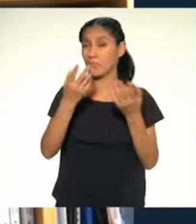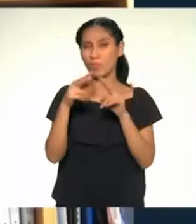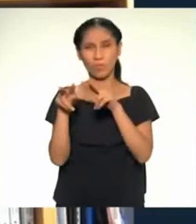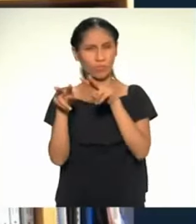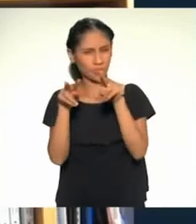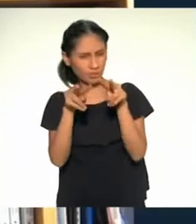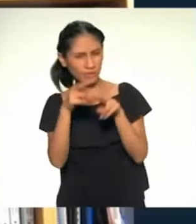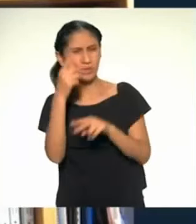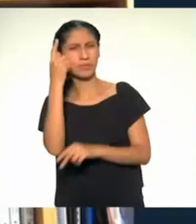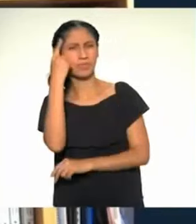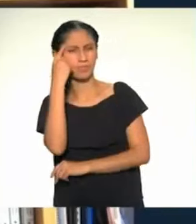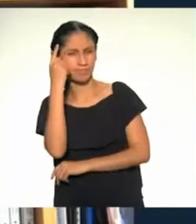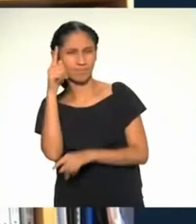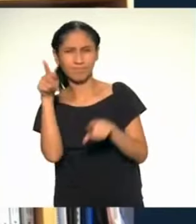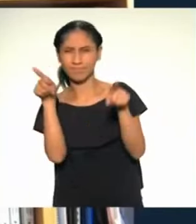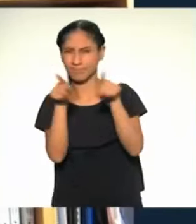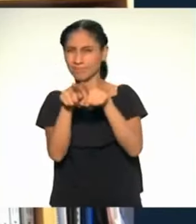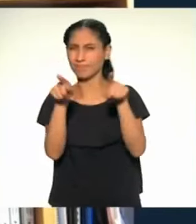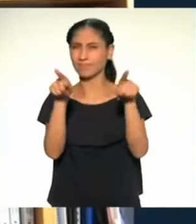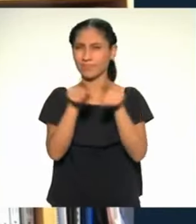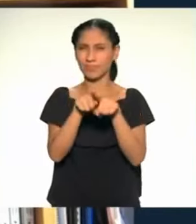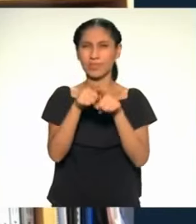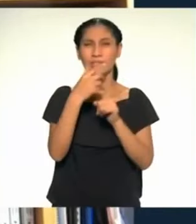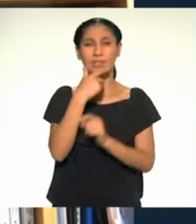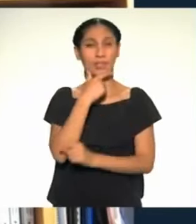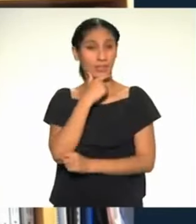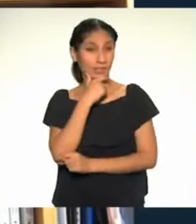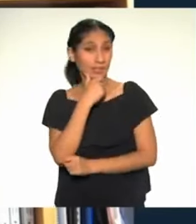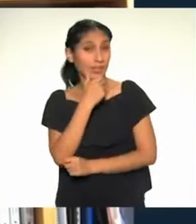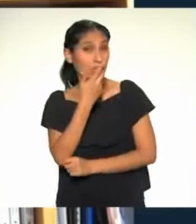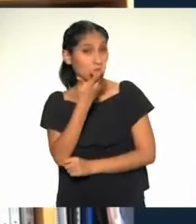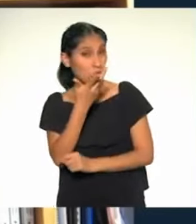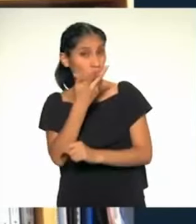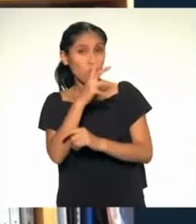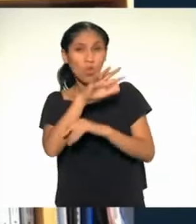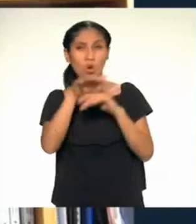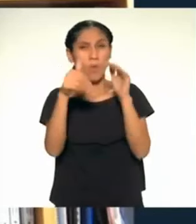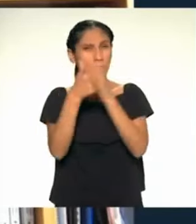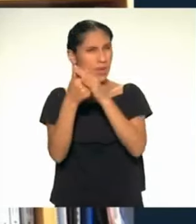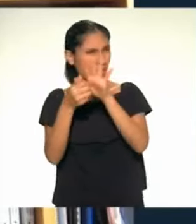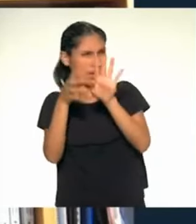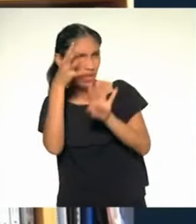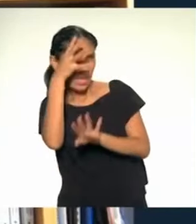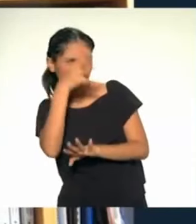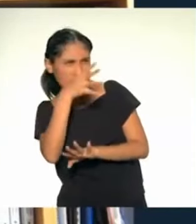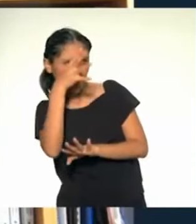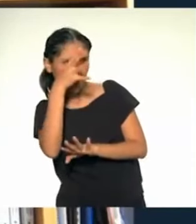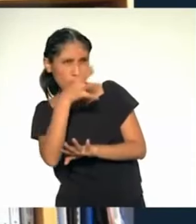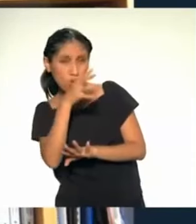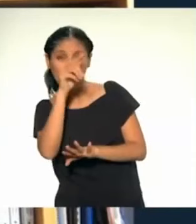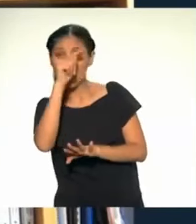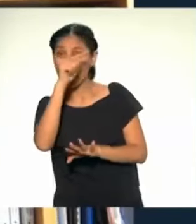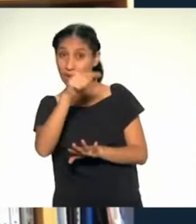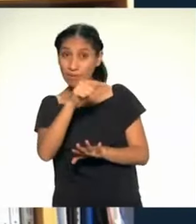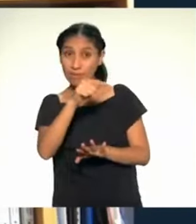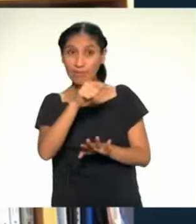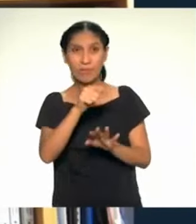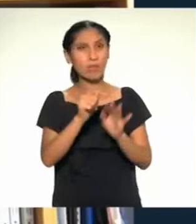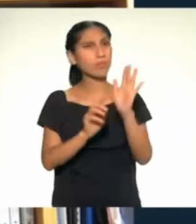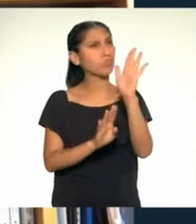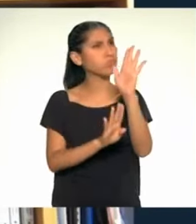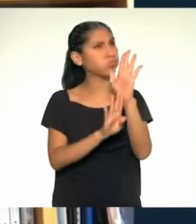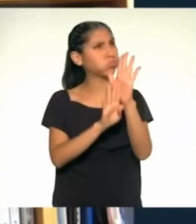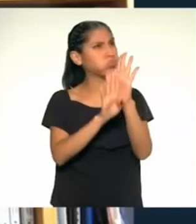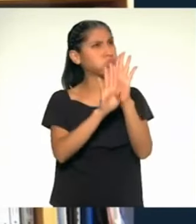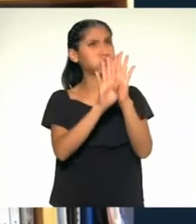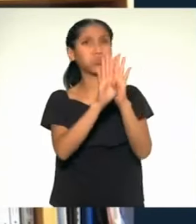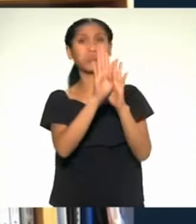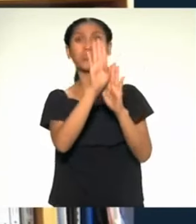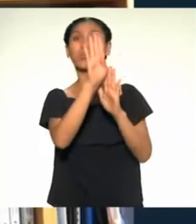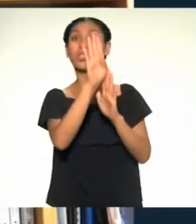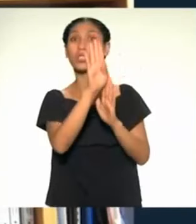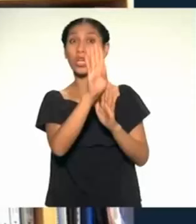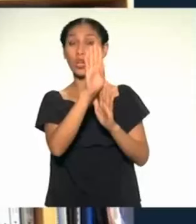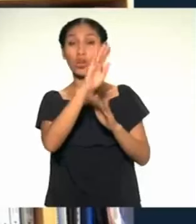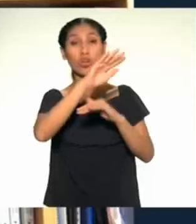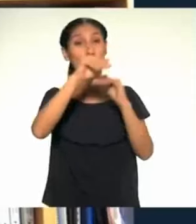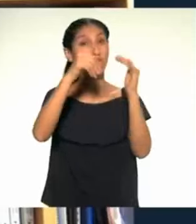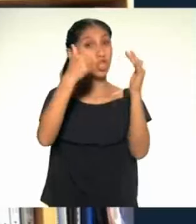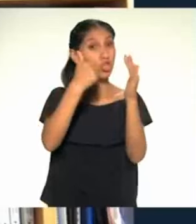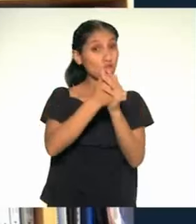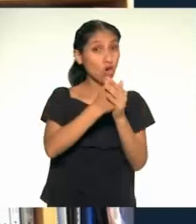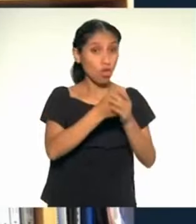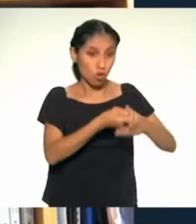también las condiciones para el desarrollo de nuestra agrobiodiversidad. Si mantenemos nuestros recursos